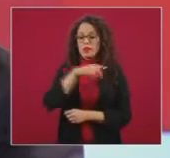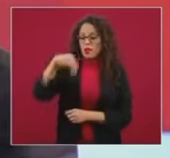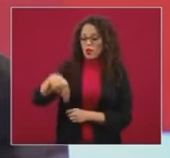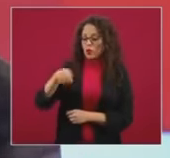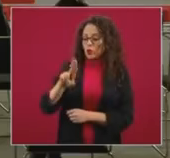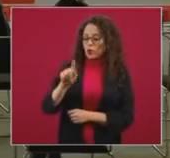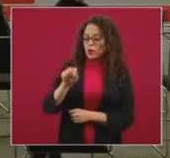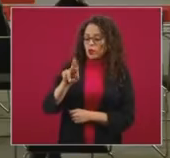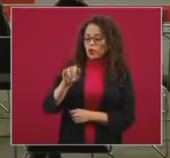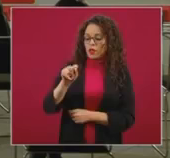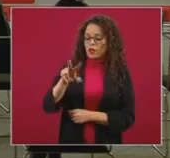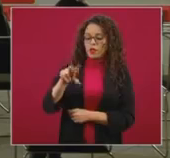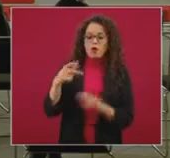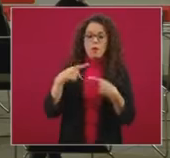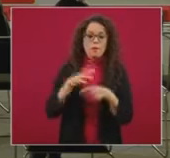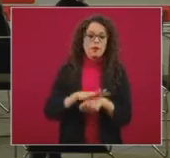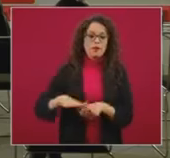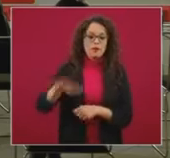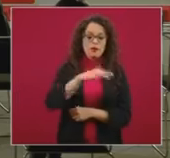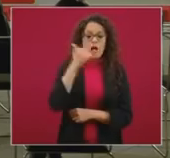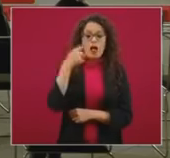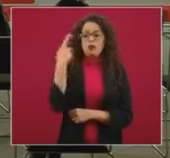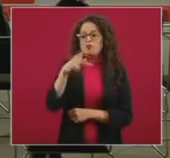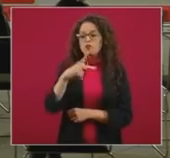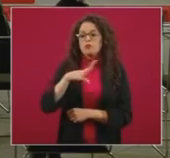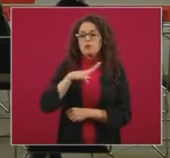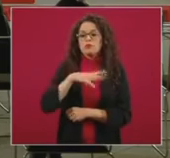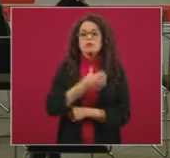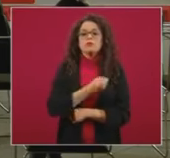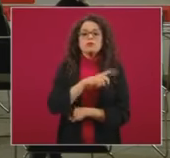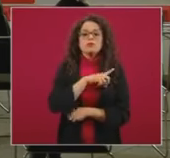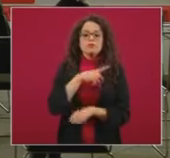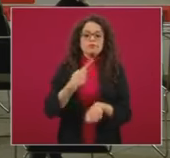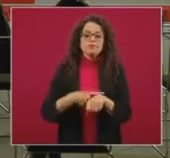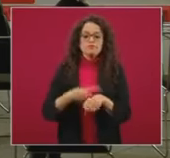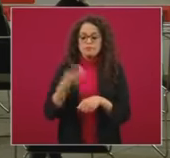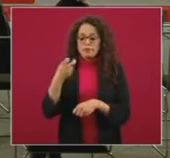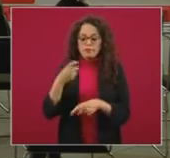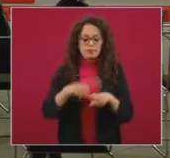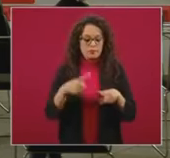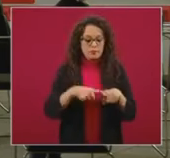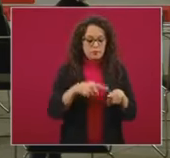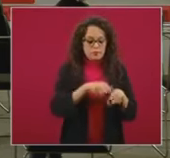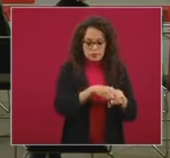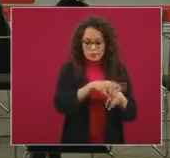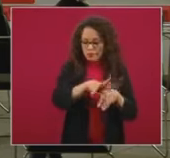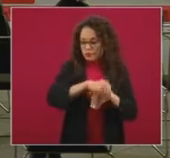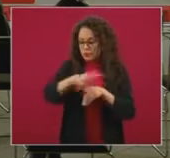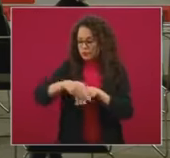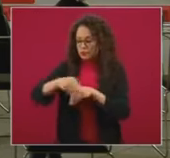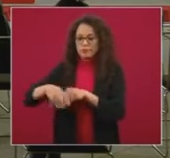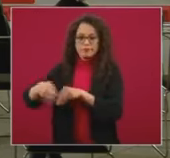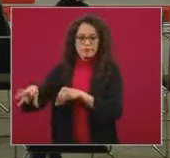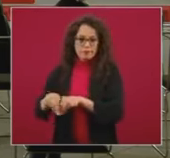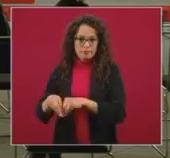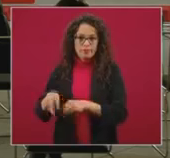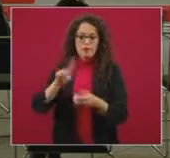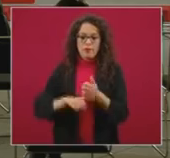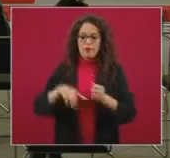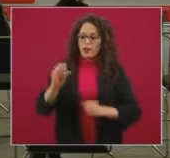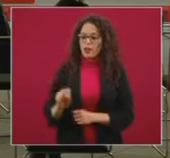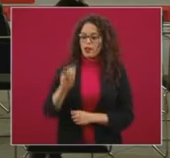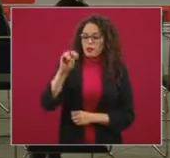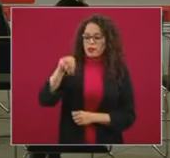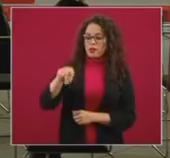las condiciones de salud adversas que derivan de esa suma de efectos. Y él ha referido a la sindemia de tres